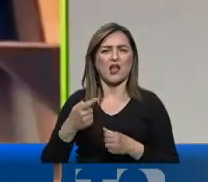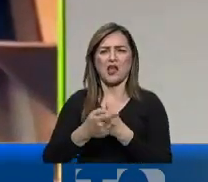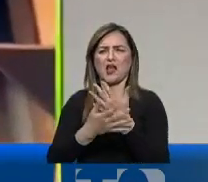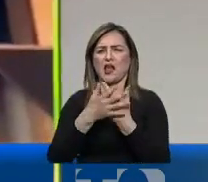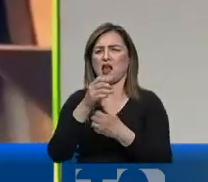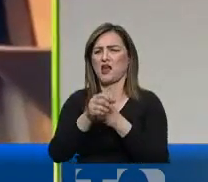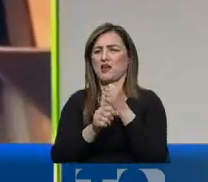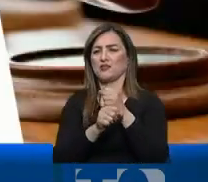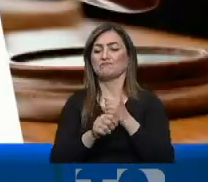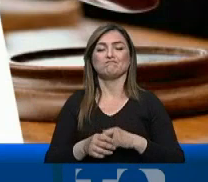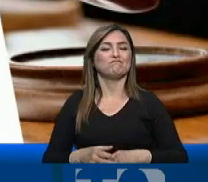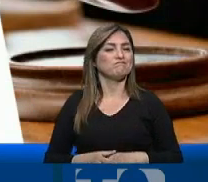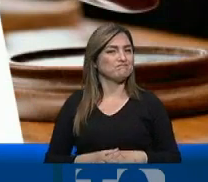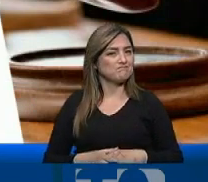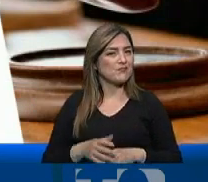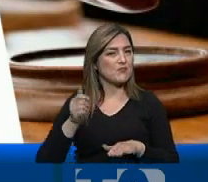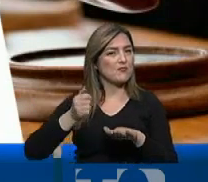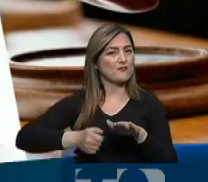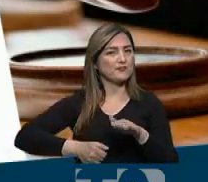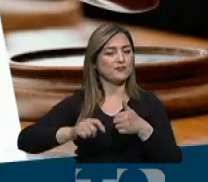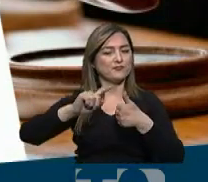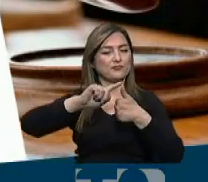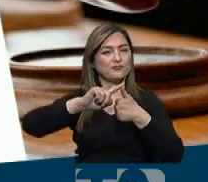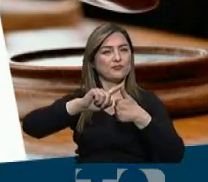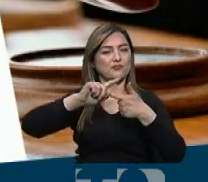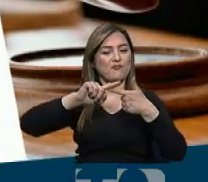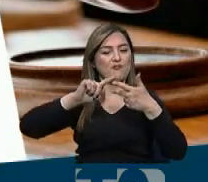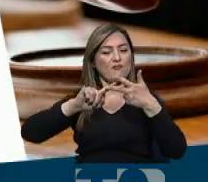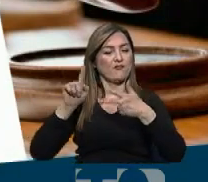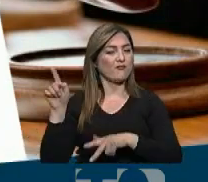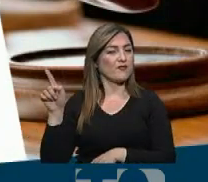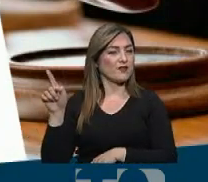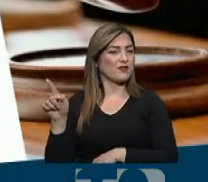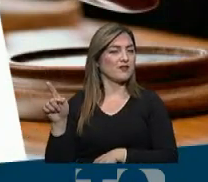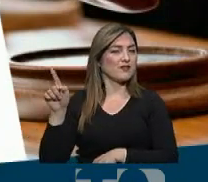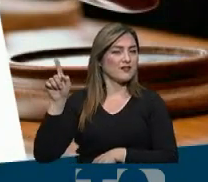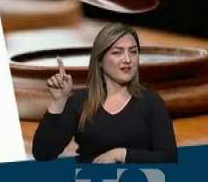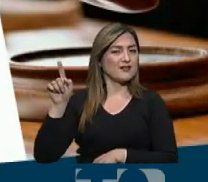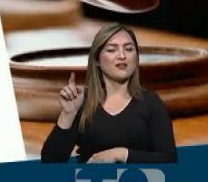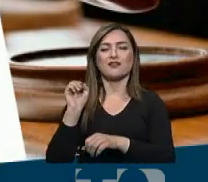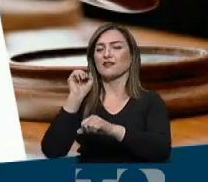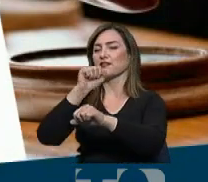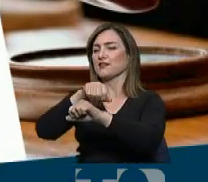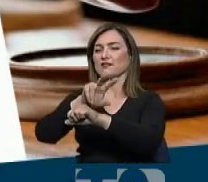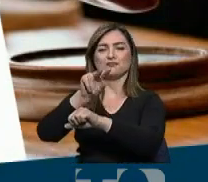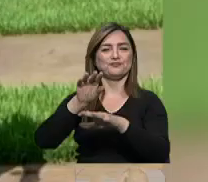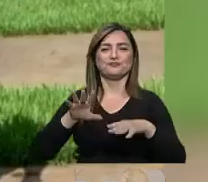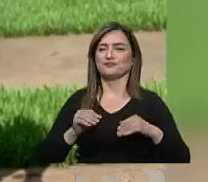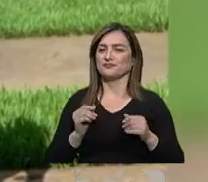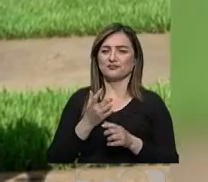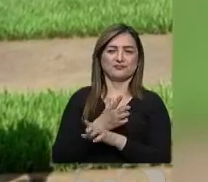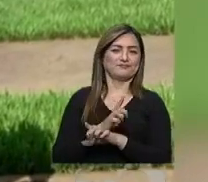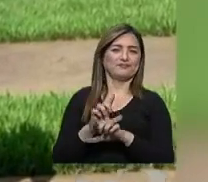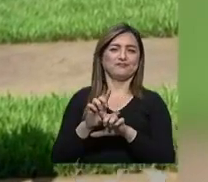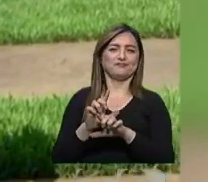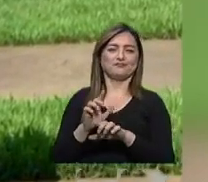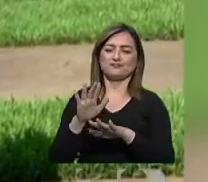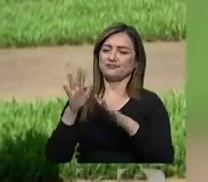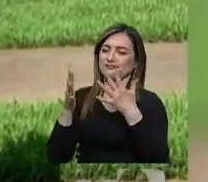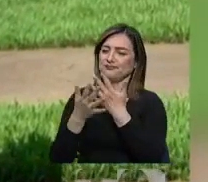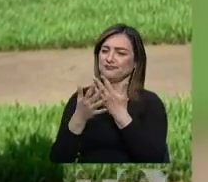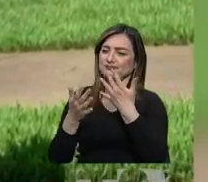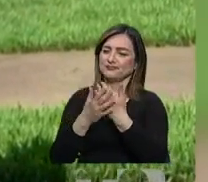sentenciado. Por lo que junto al juez Carlos González y la jueza Fabiola Gallardo, rechazó la acción y ratificó la prisión